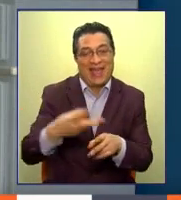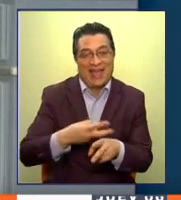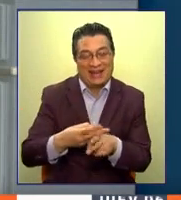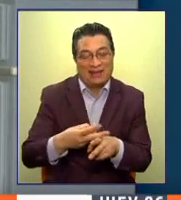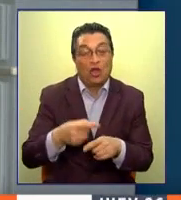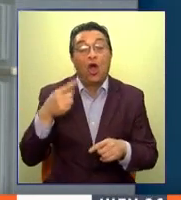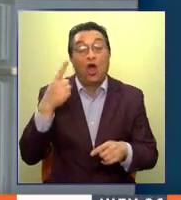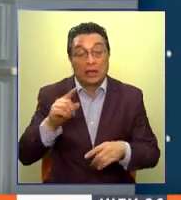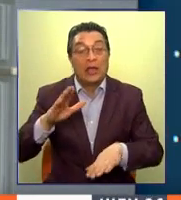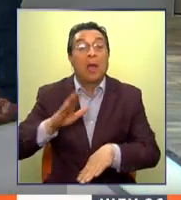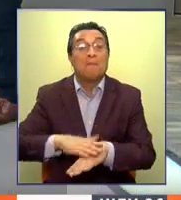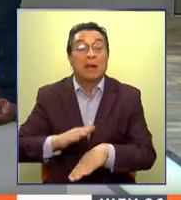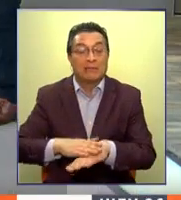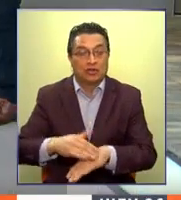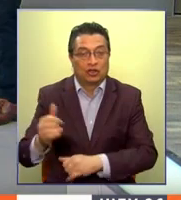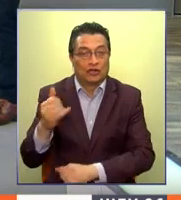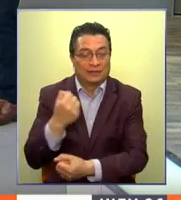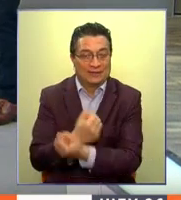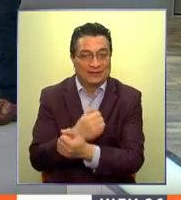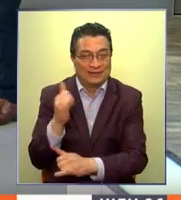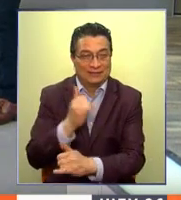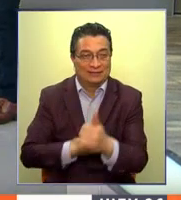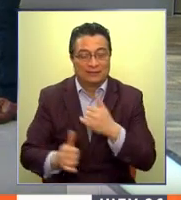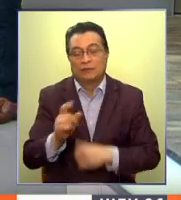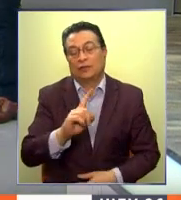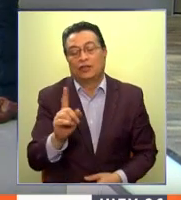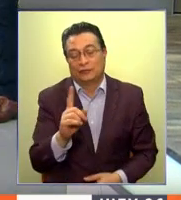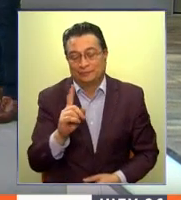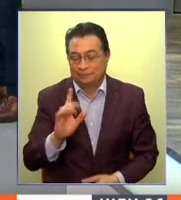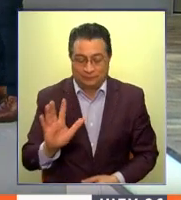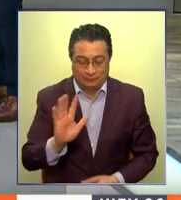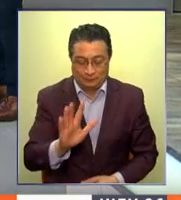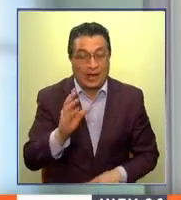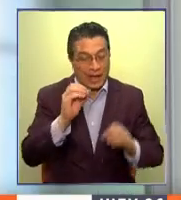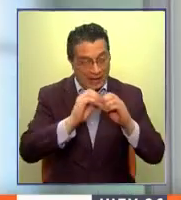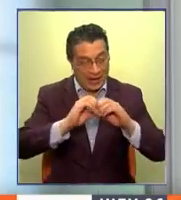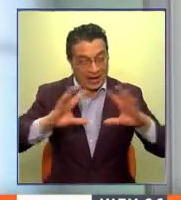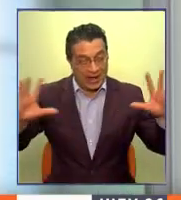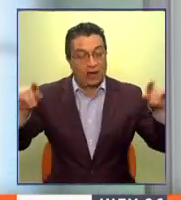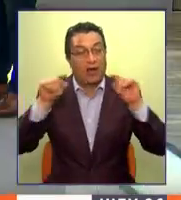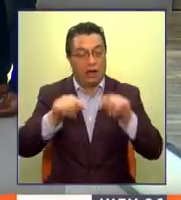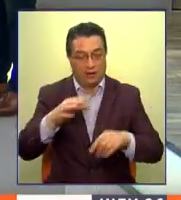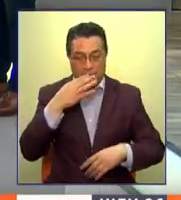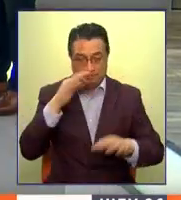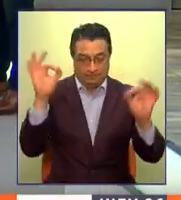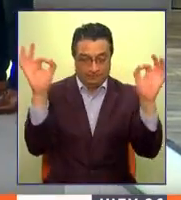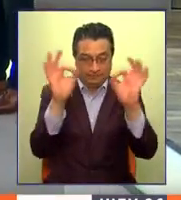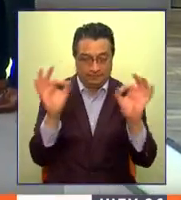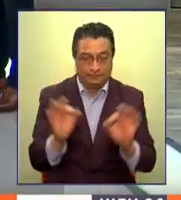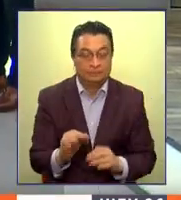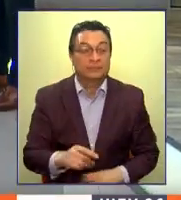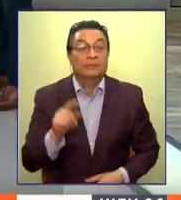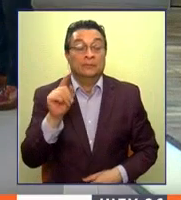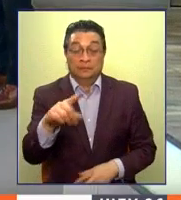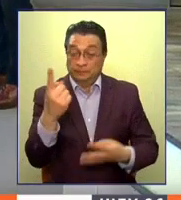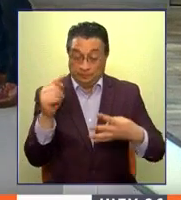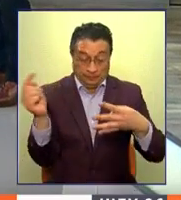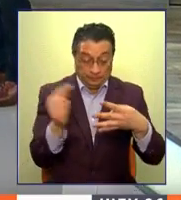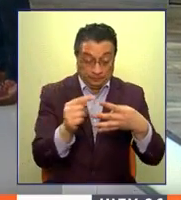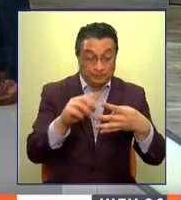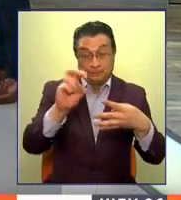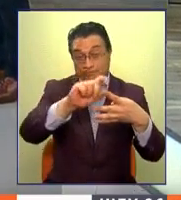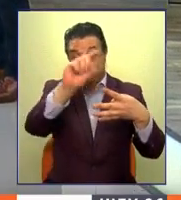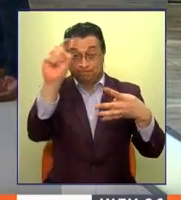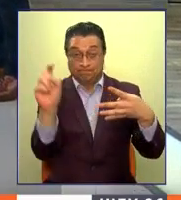permisos temporales. Y eso no es así. Partamos aclarando eso y nuestra gráfica nos va a ir apoyando. Porque una de las interrogantes que